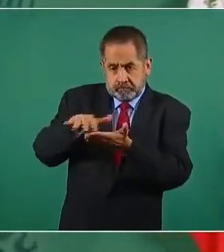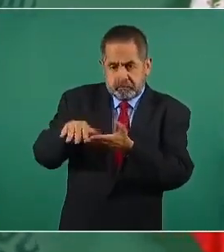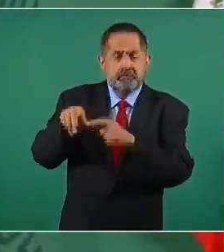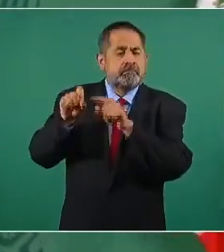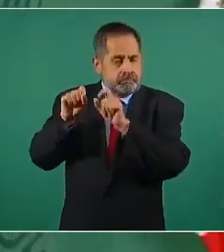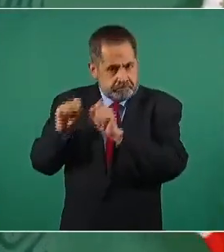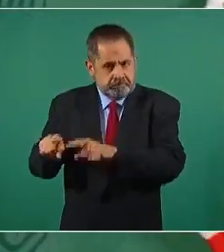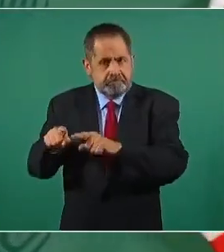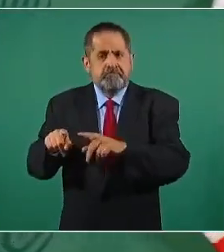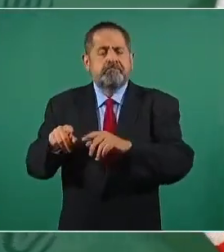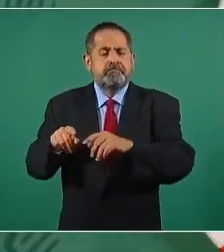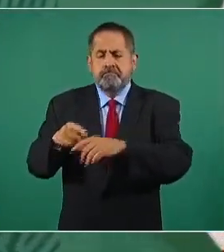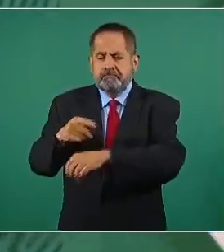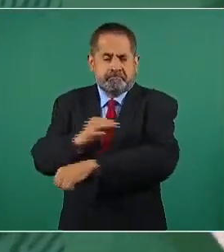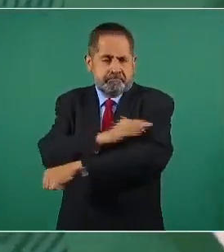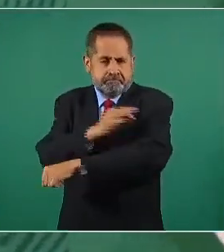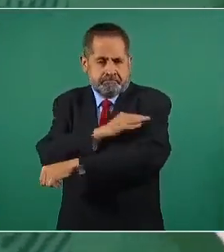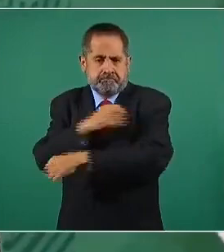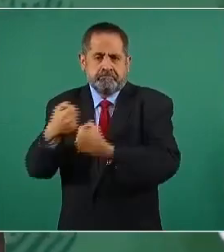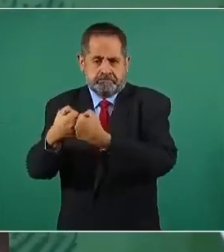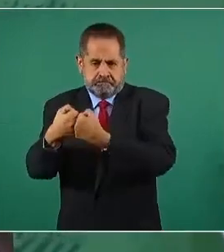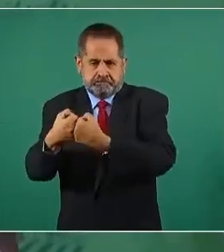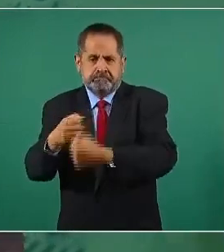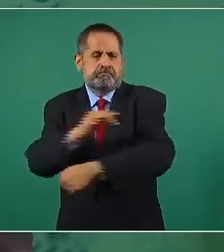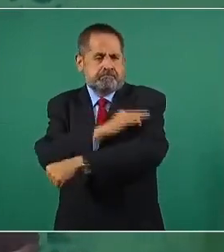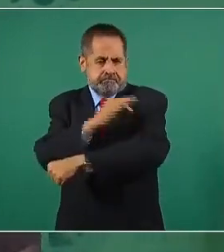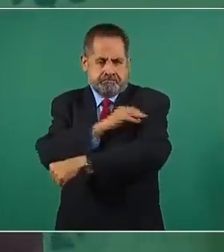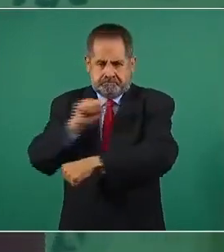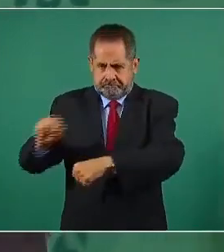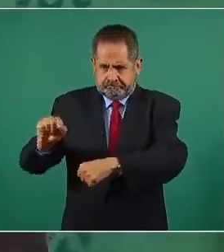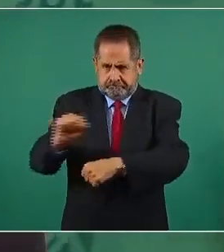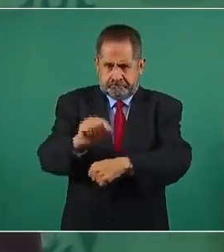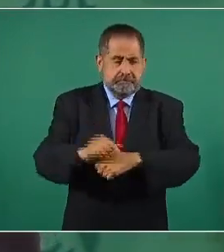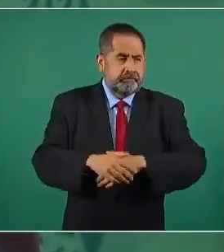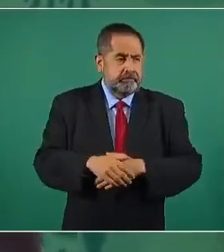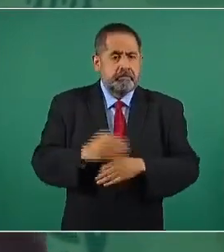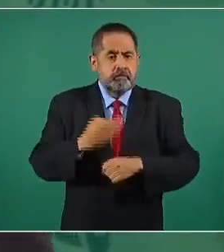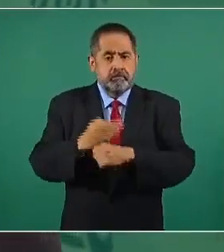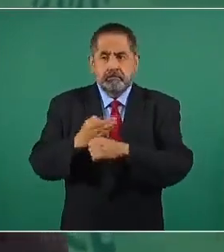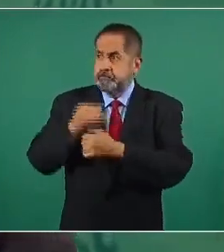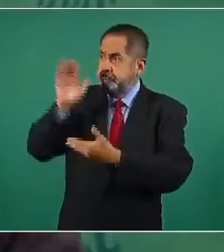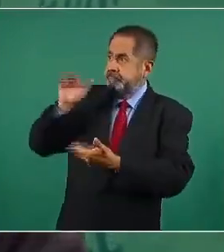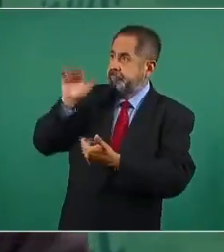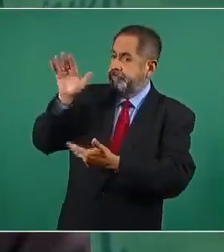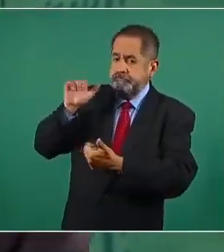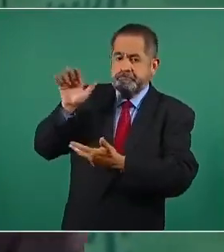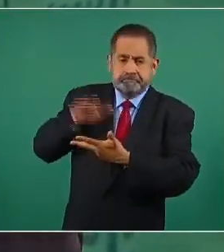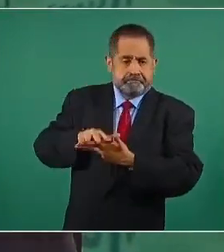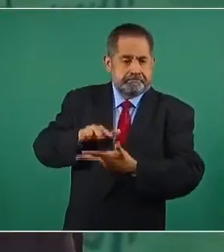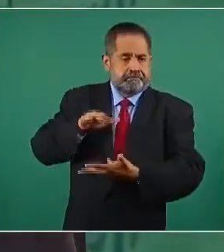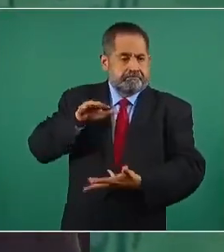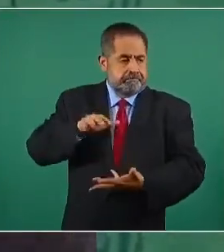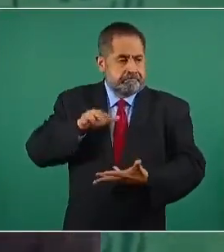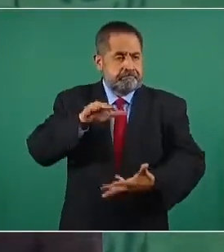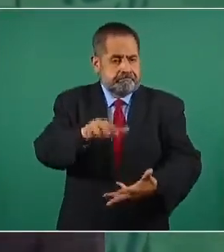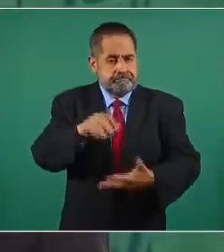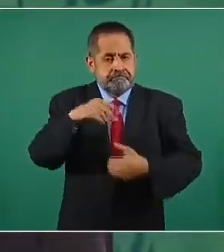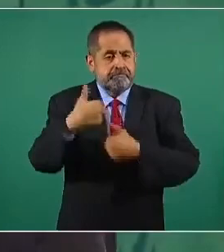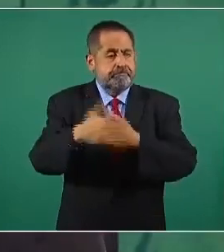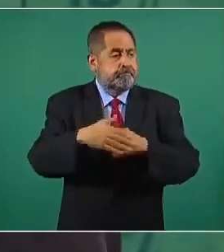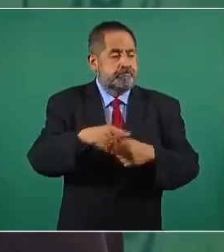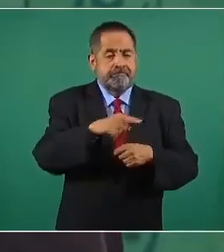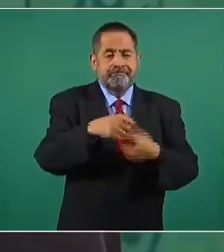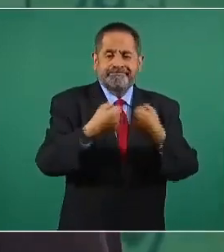haciendo acopio de vacunas. El propósito es tener toda la franja fronteriza,